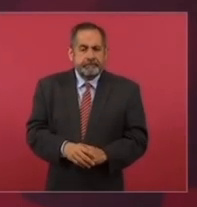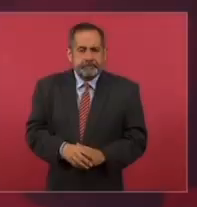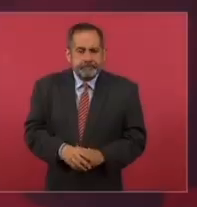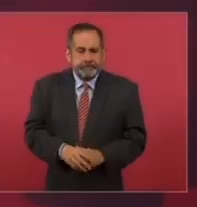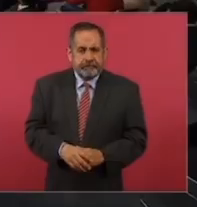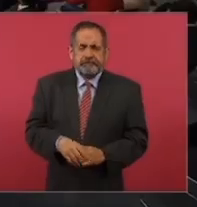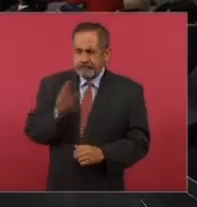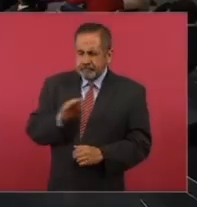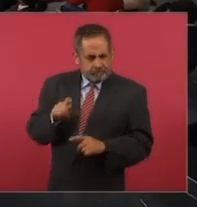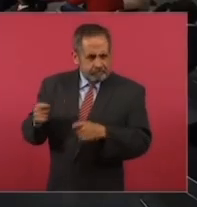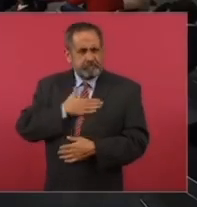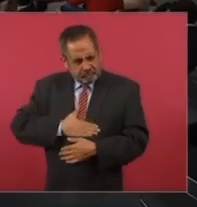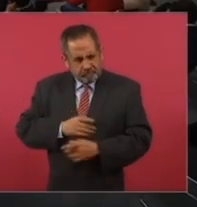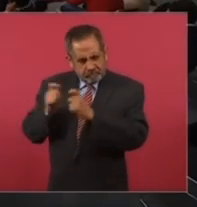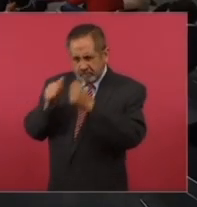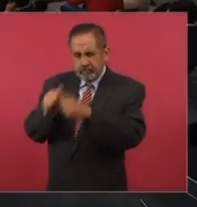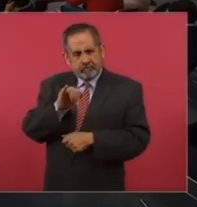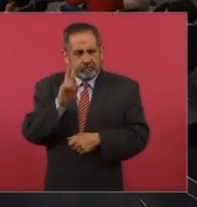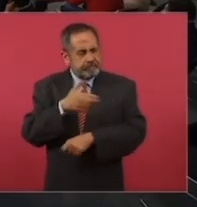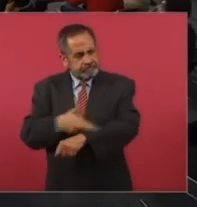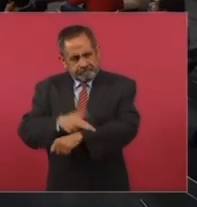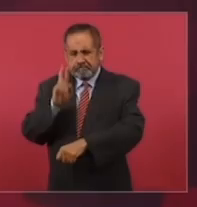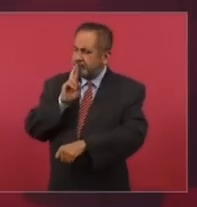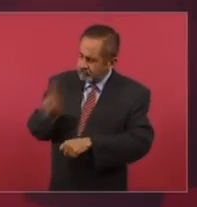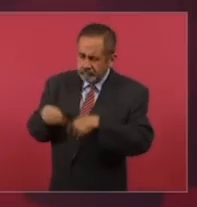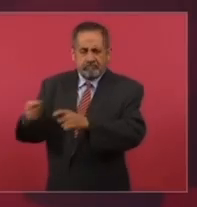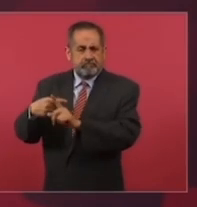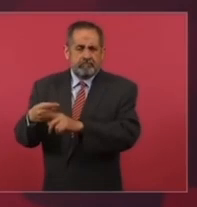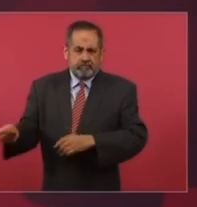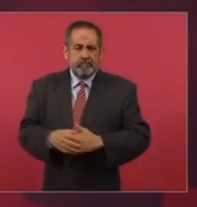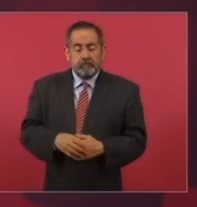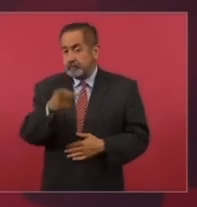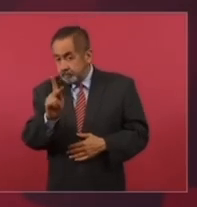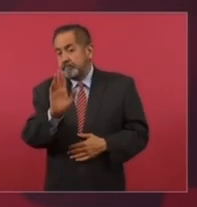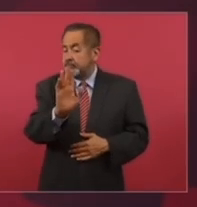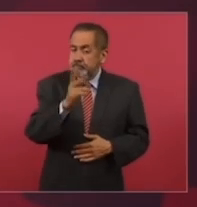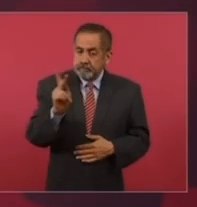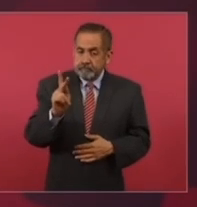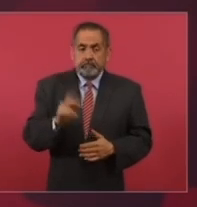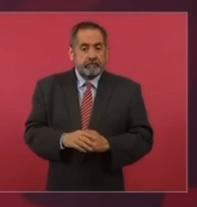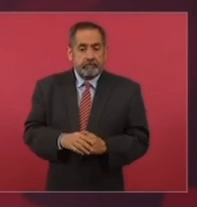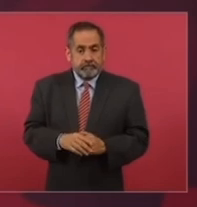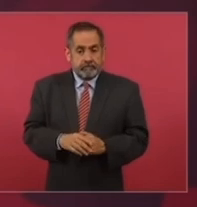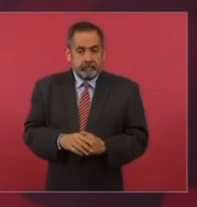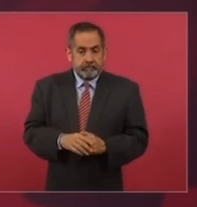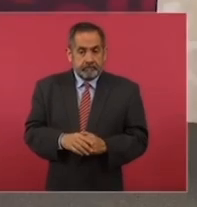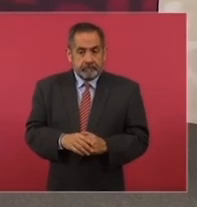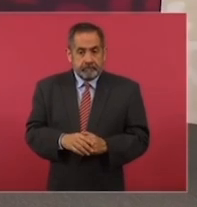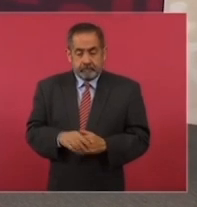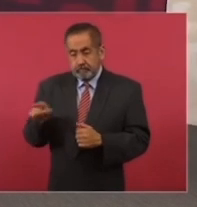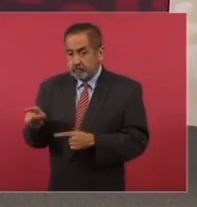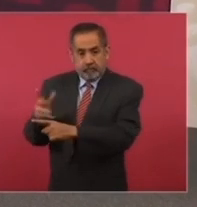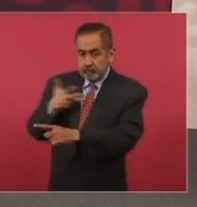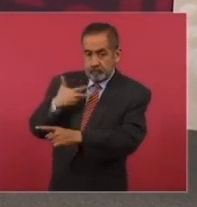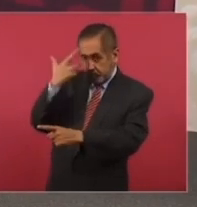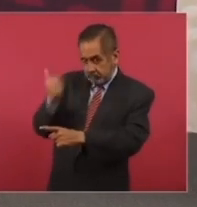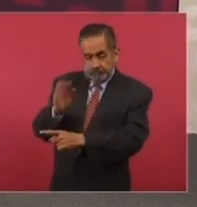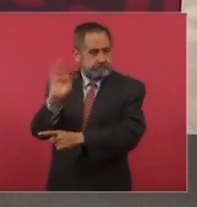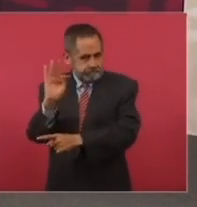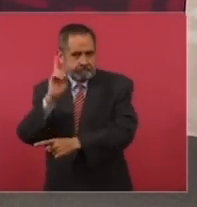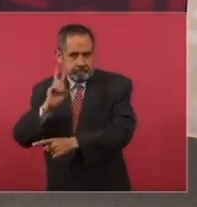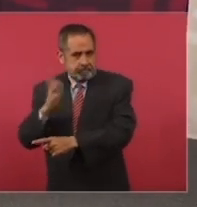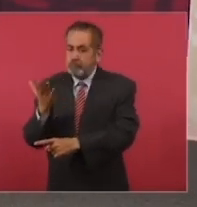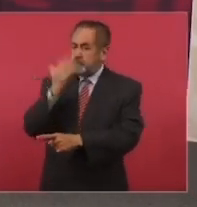él decide a quién le asiste la razón o no. Y se acabó. Pero estos chairos encandilados, ¿hasta cuándo van a entender